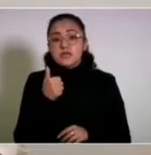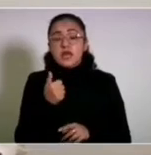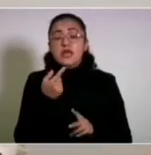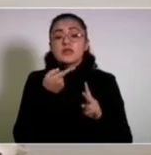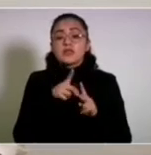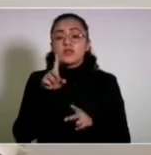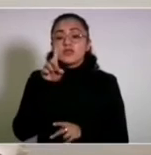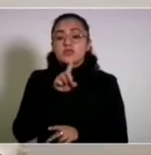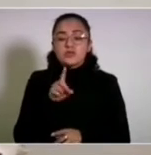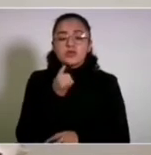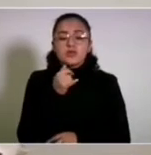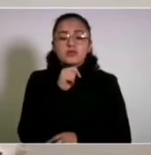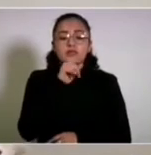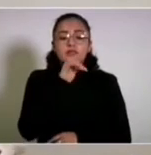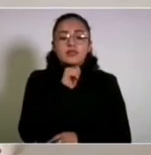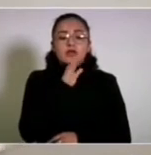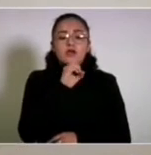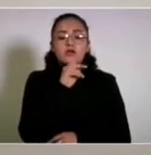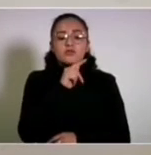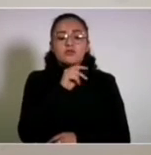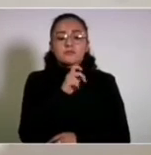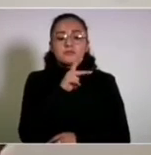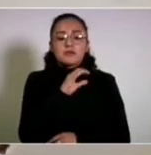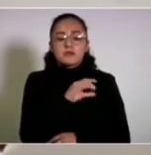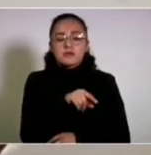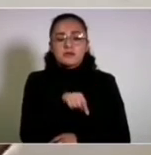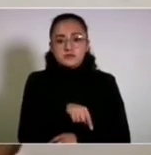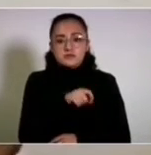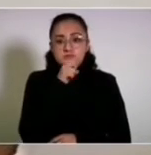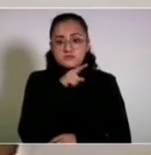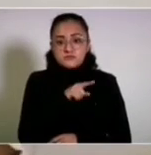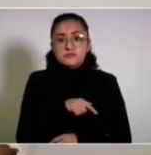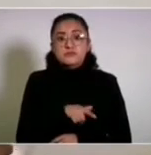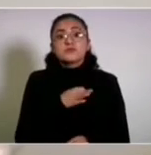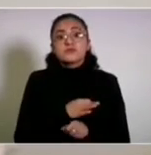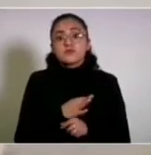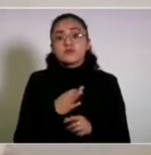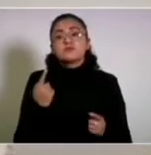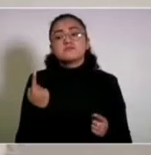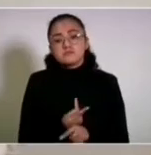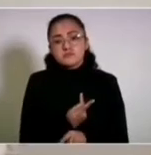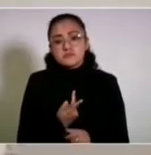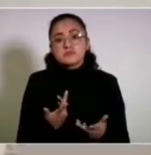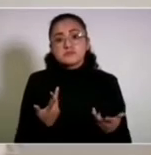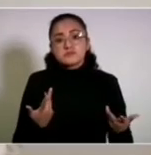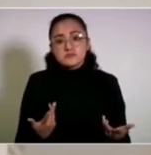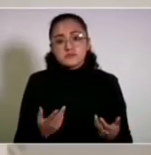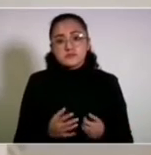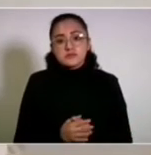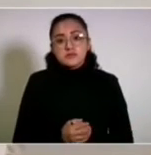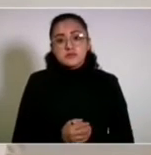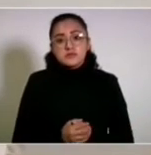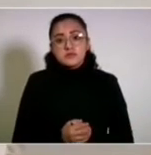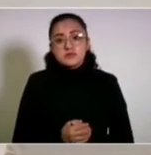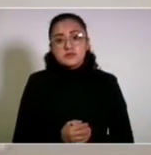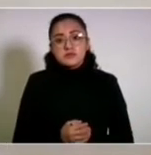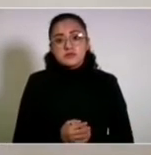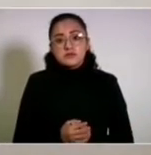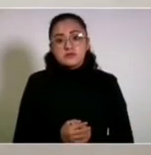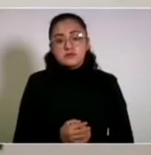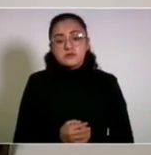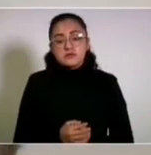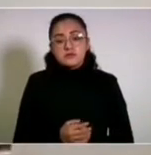domingo y en Tlacotepec de Benito Juárez. Ya lo que vivimos ahorita, gobernador, como experiencia,